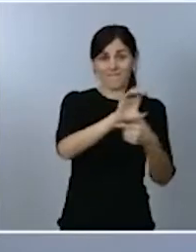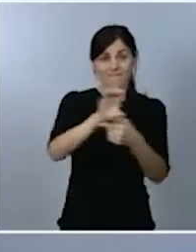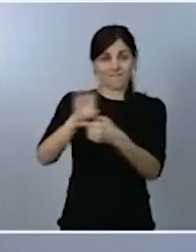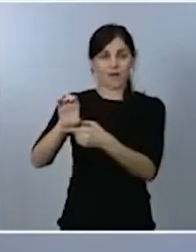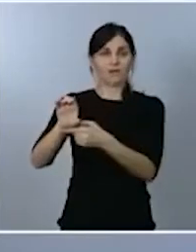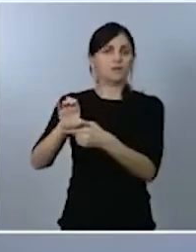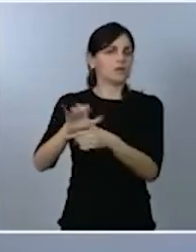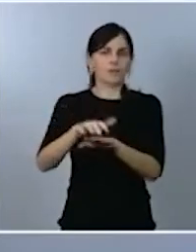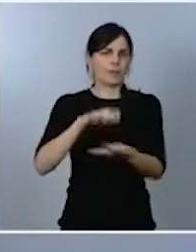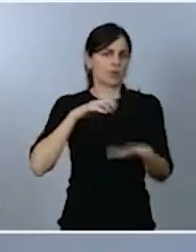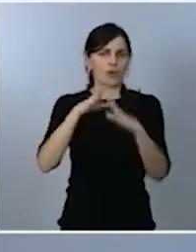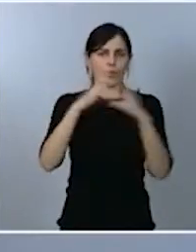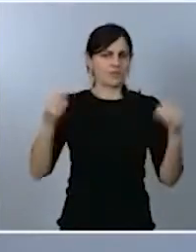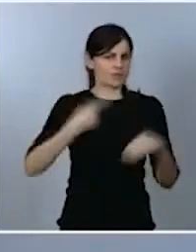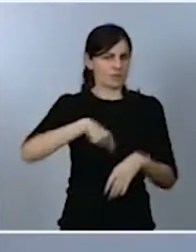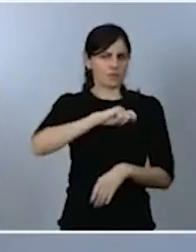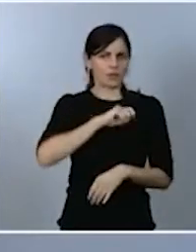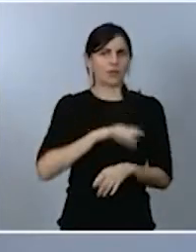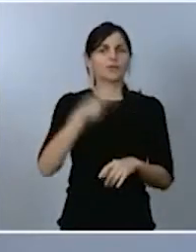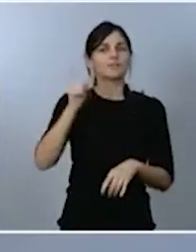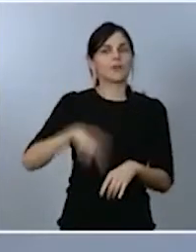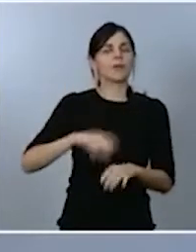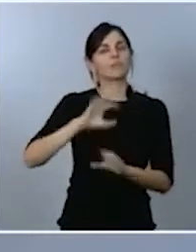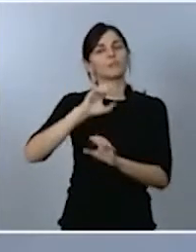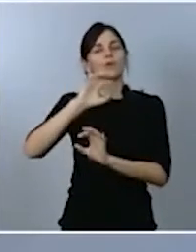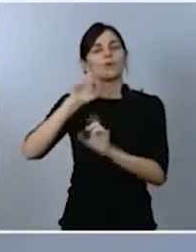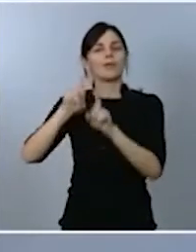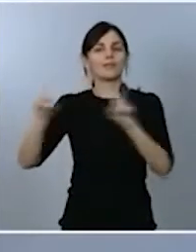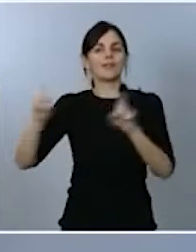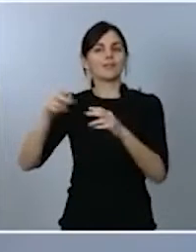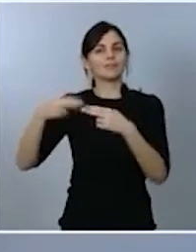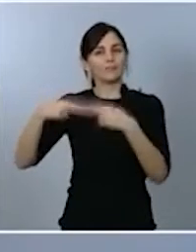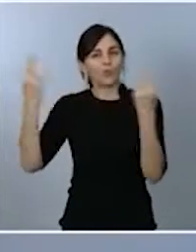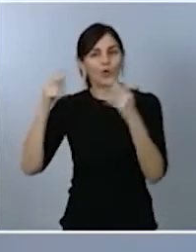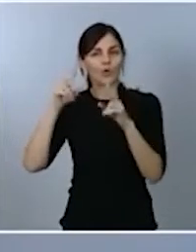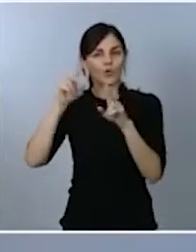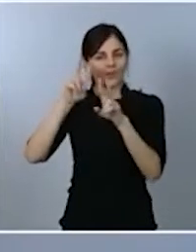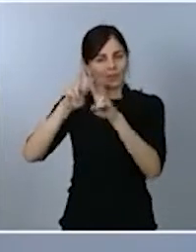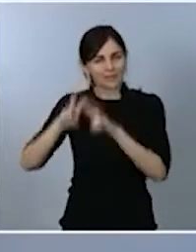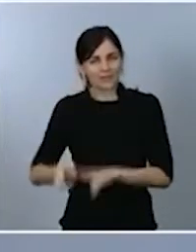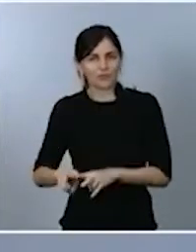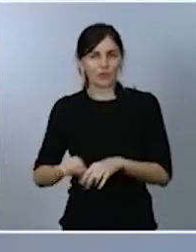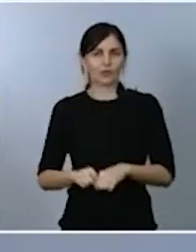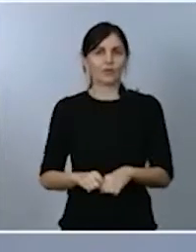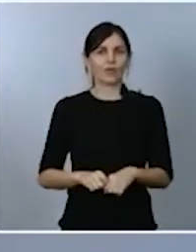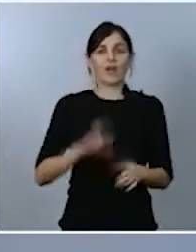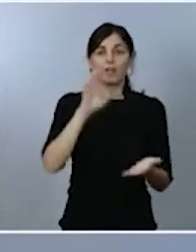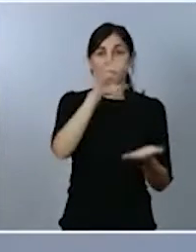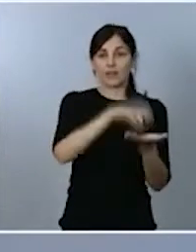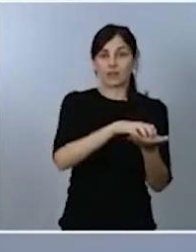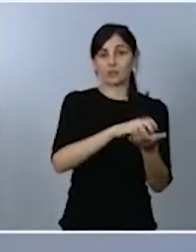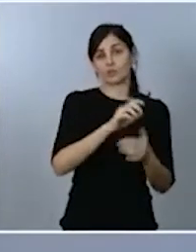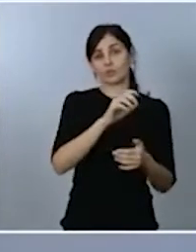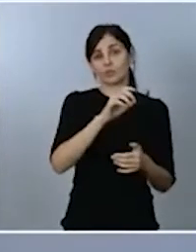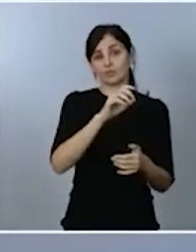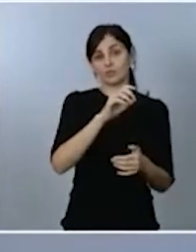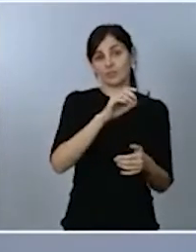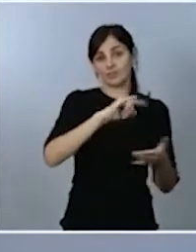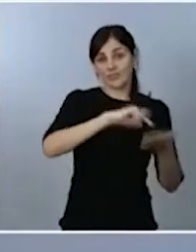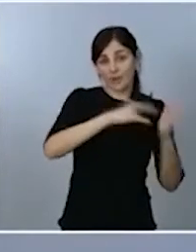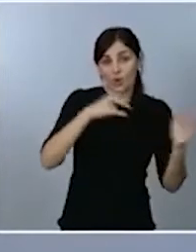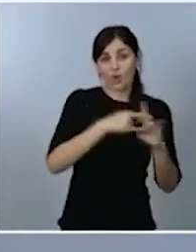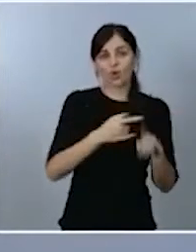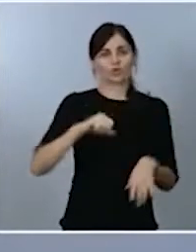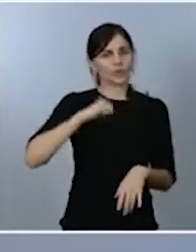organismos públicos de investigación, los hospitales, los centros tecnológicos y otros agentes del sistema de ciencia e innovación de España.